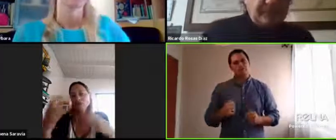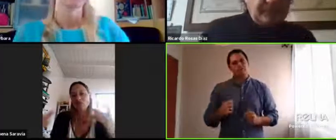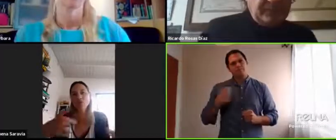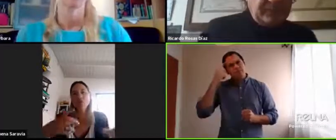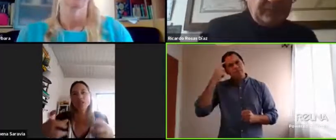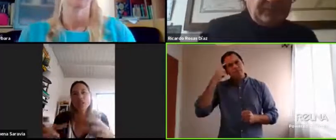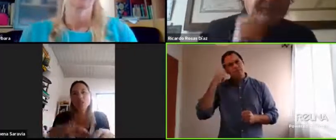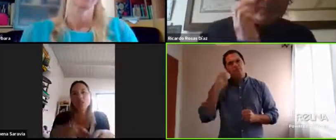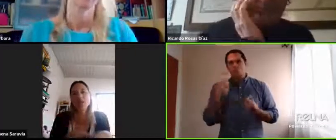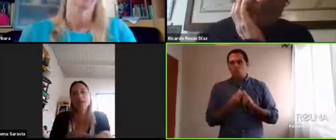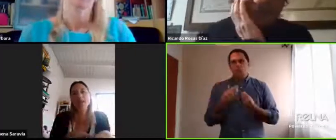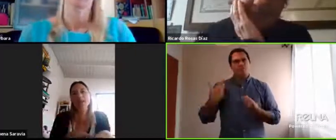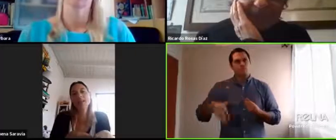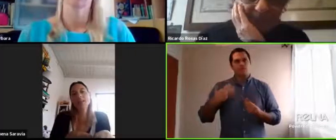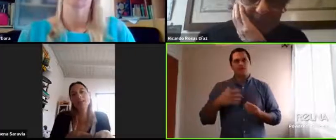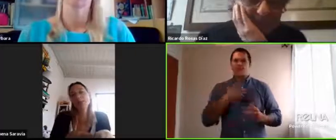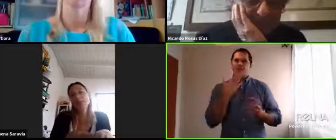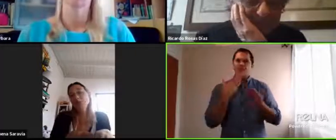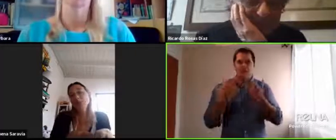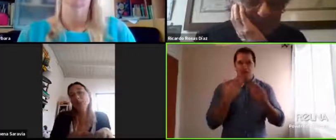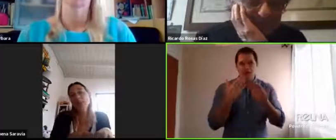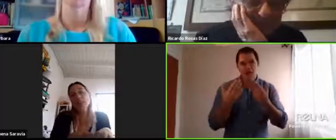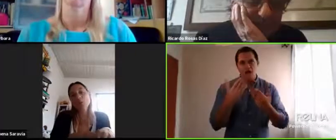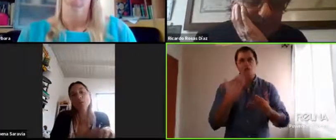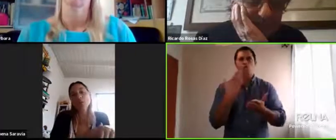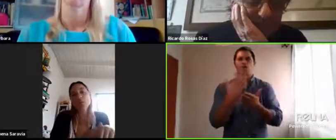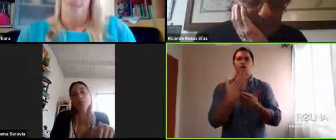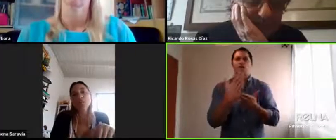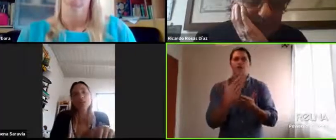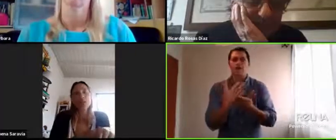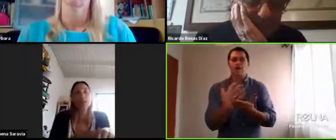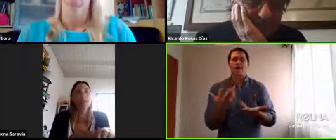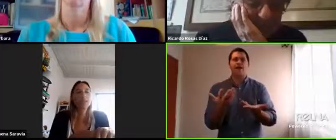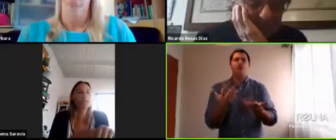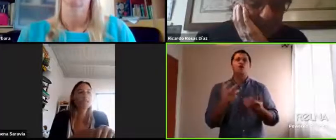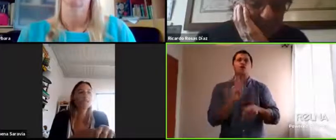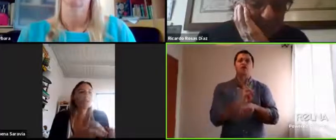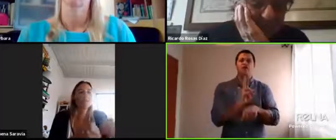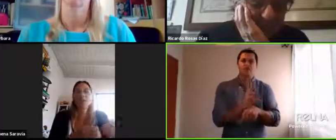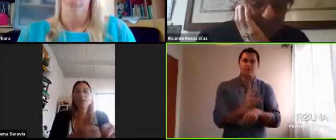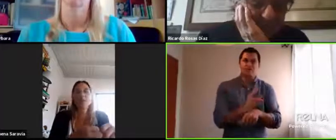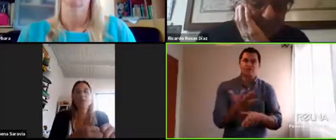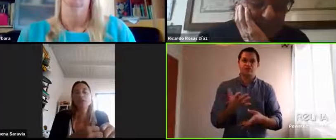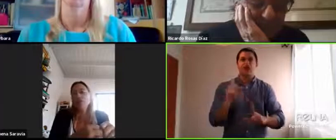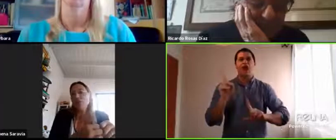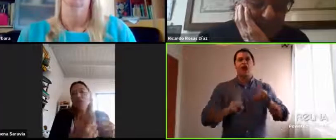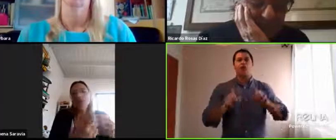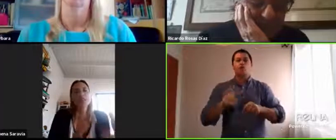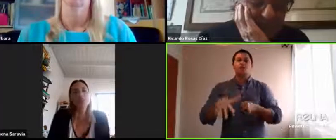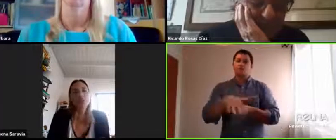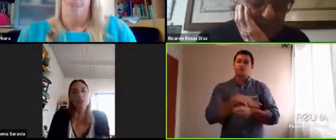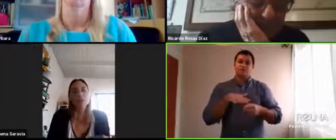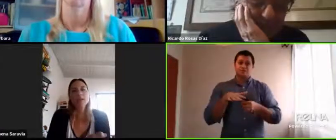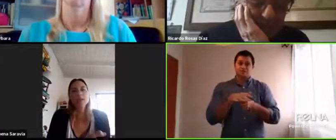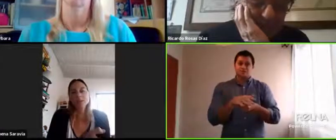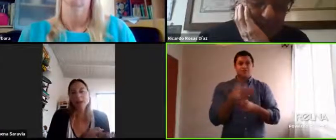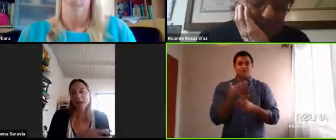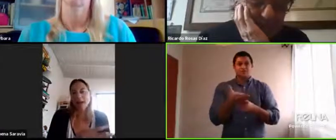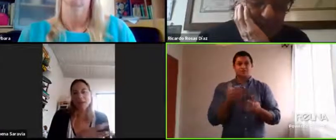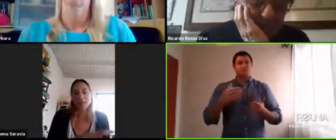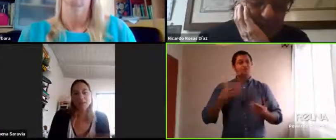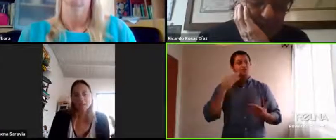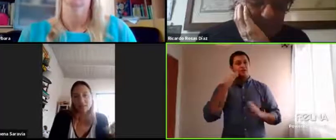los docentes como para que entiendan cuando hay situaciones así especiales donde los chicos no tienen disponible